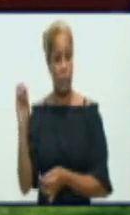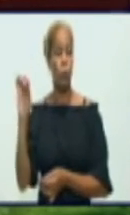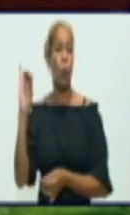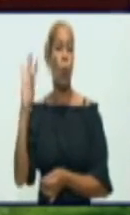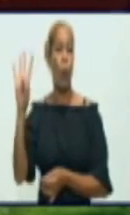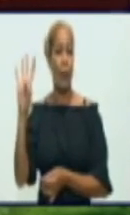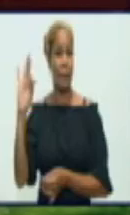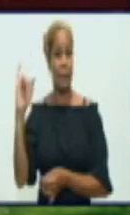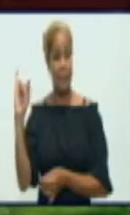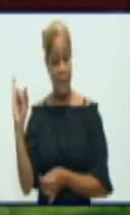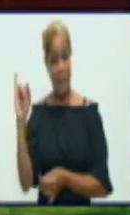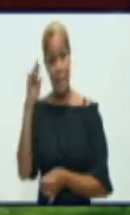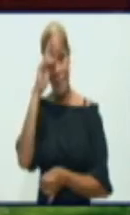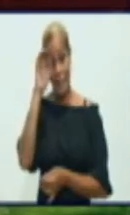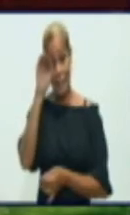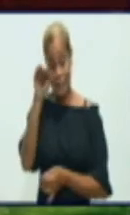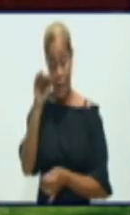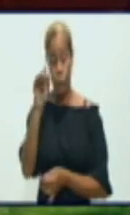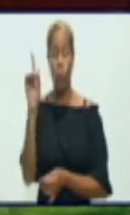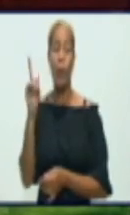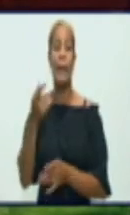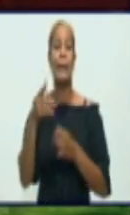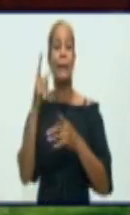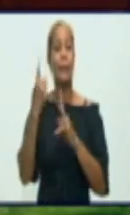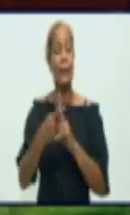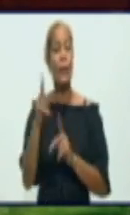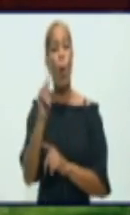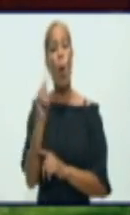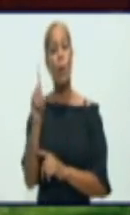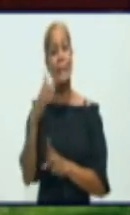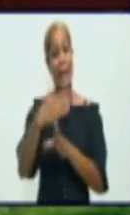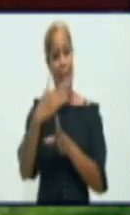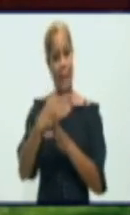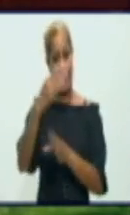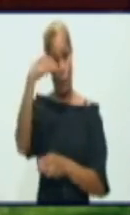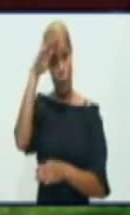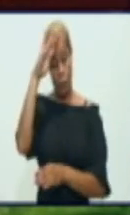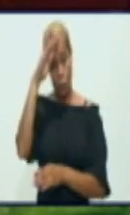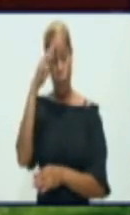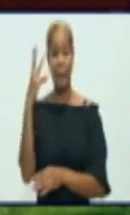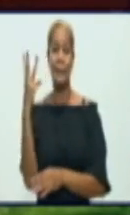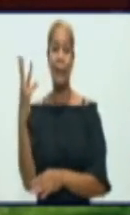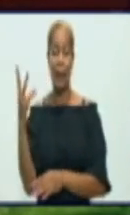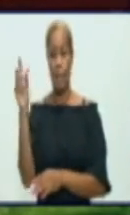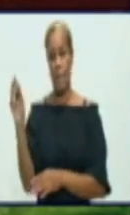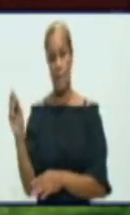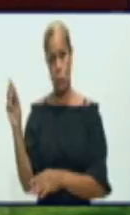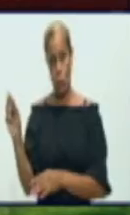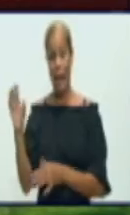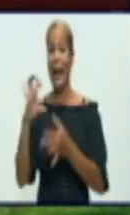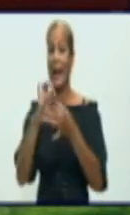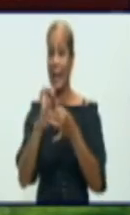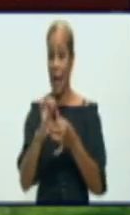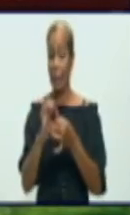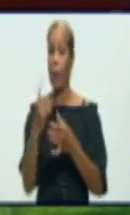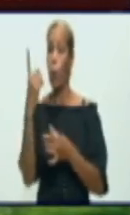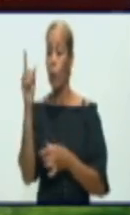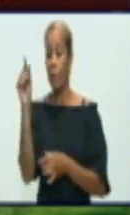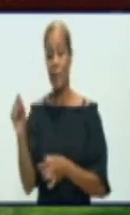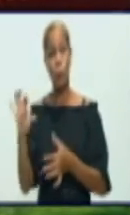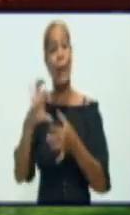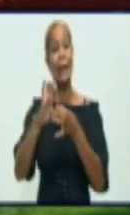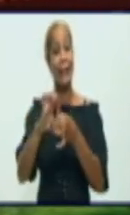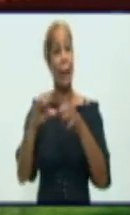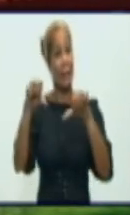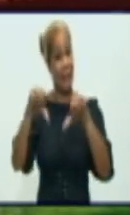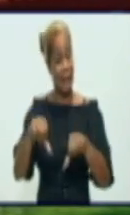ingresados en Granma y 11 en Santiago de Cuba. Tres personas permanecen graves, un crítico y